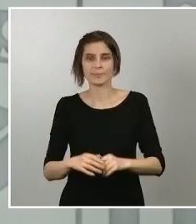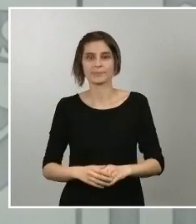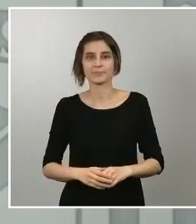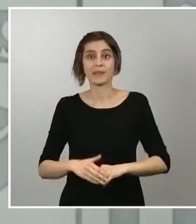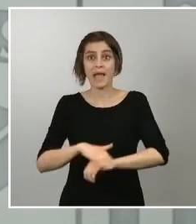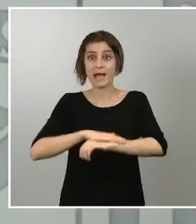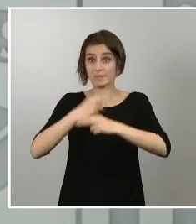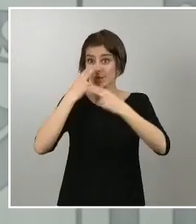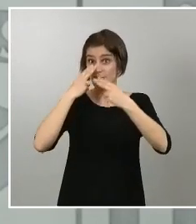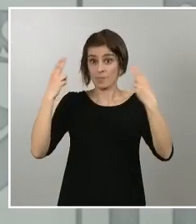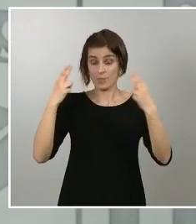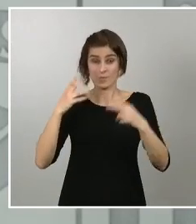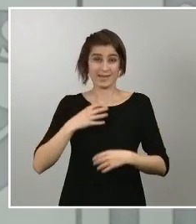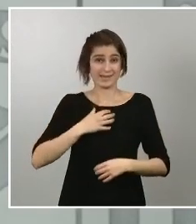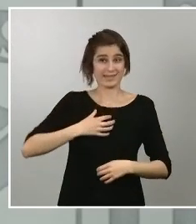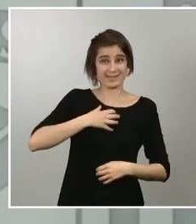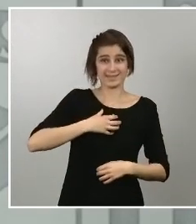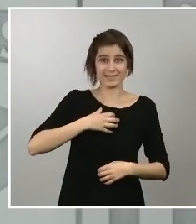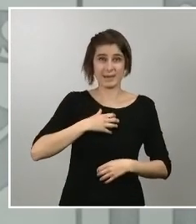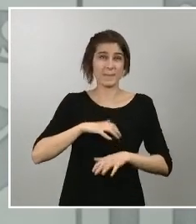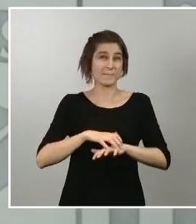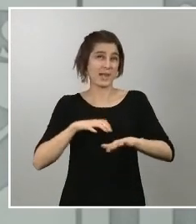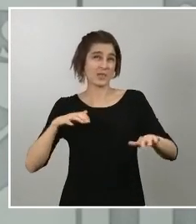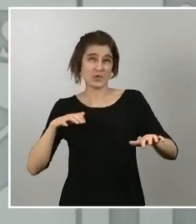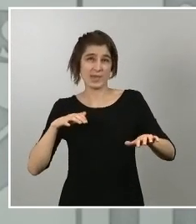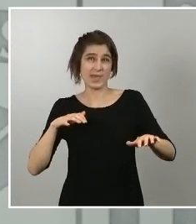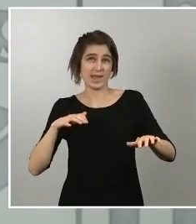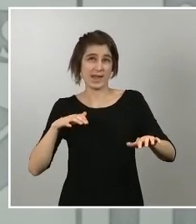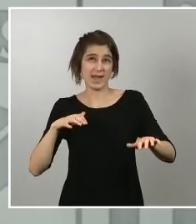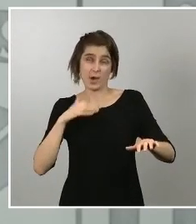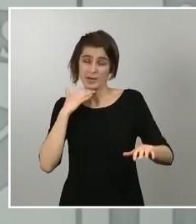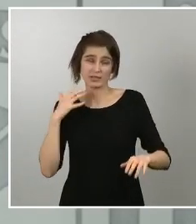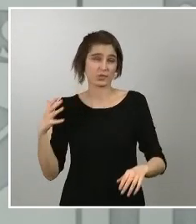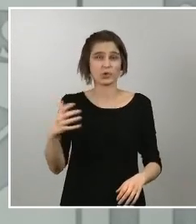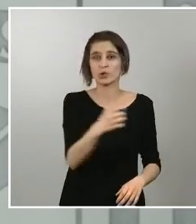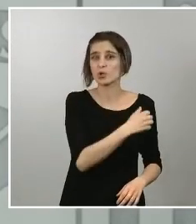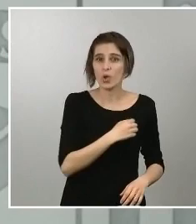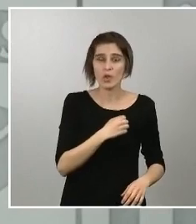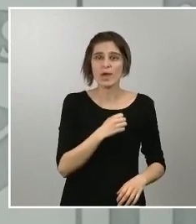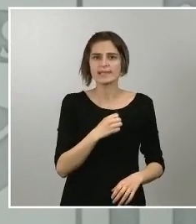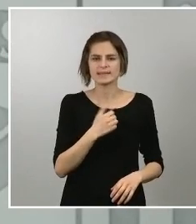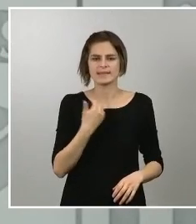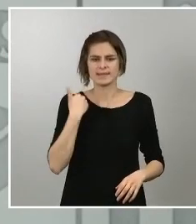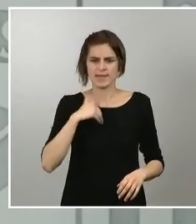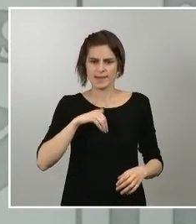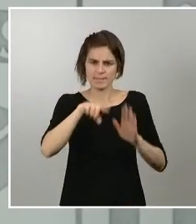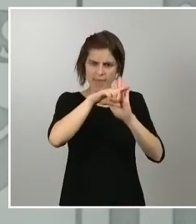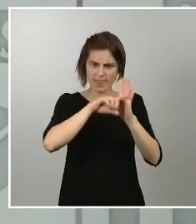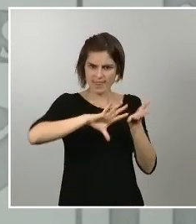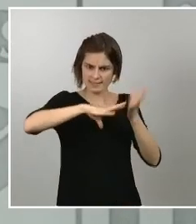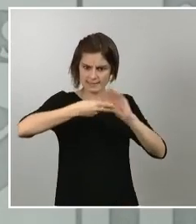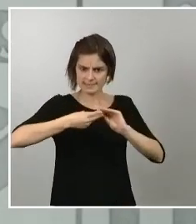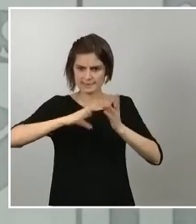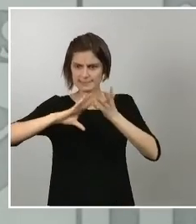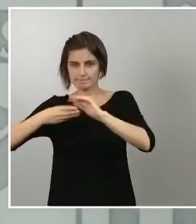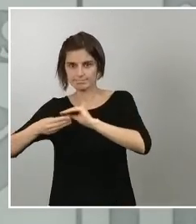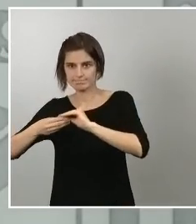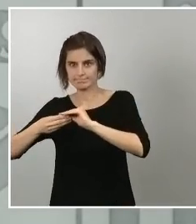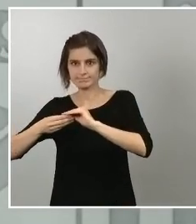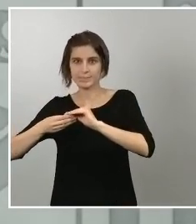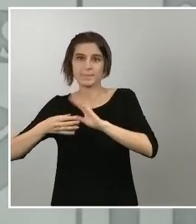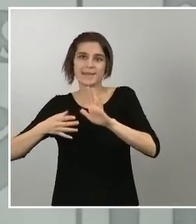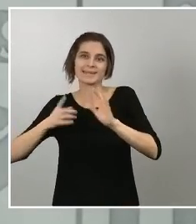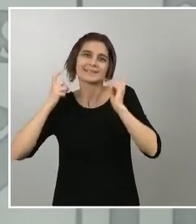de las administraciones por no decir todas ha desarrollado toda una serie de medidas para que en la medida de lo posible